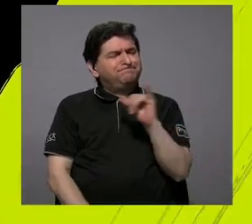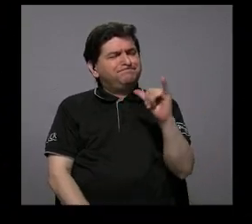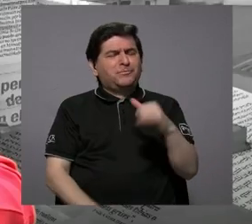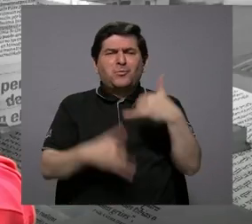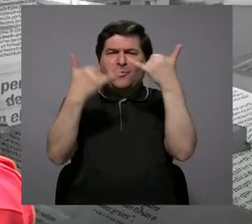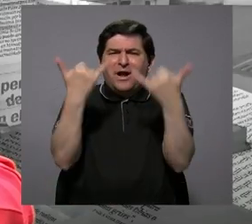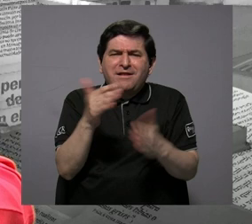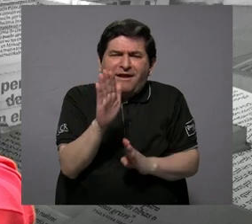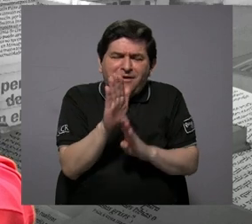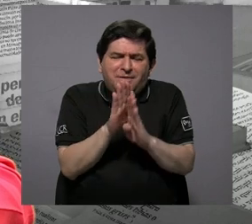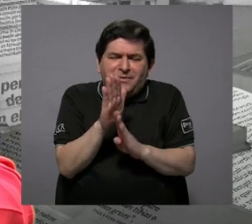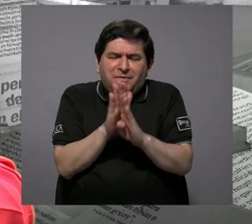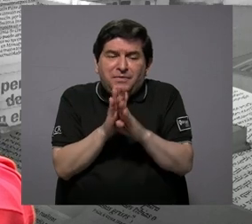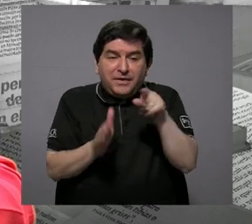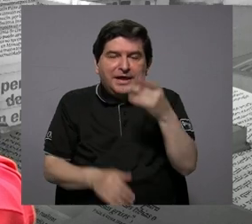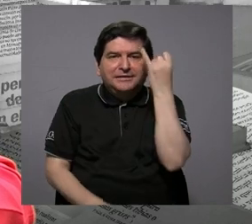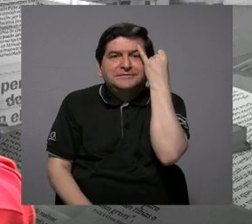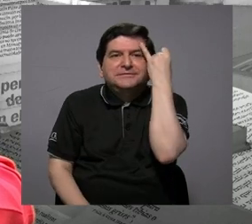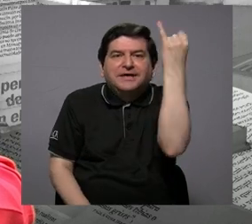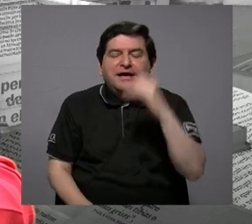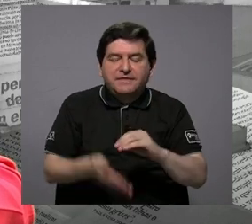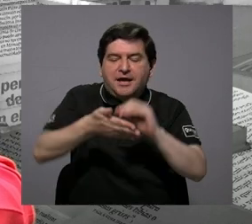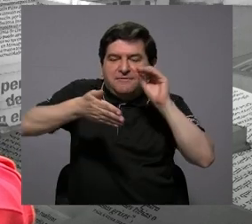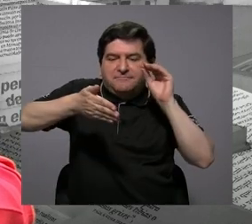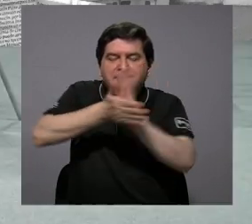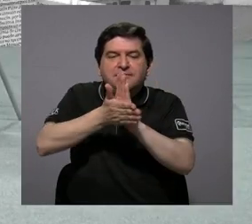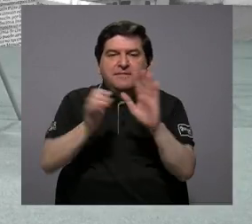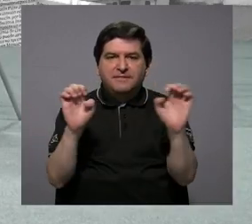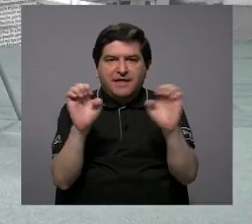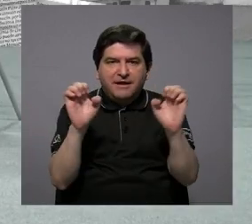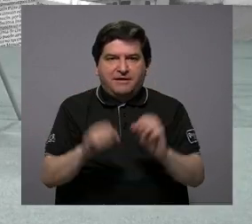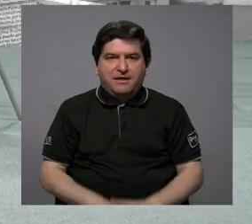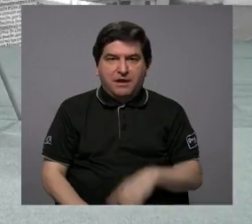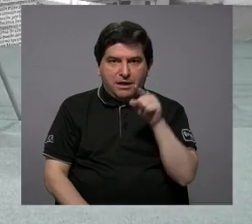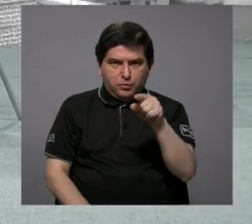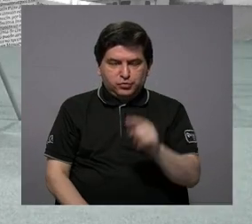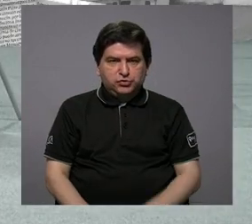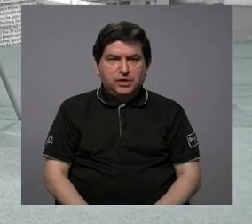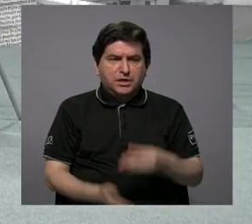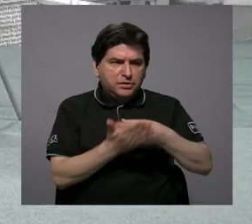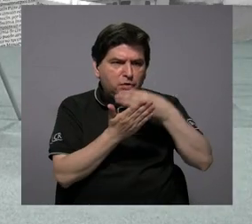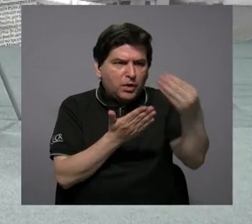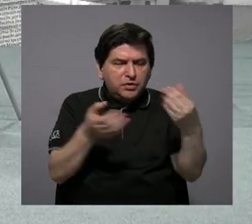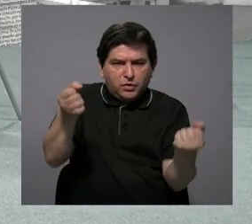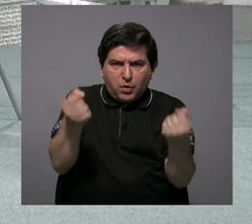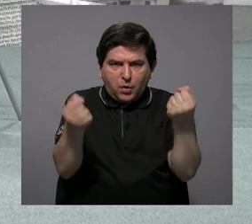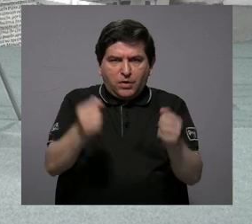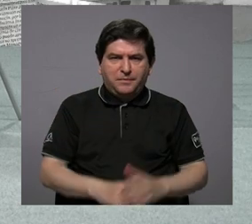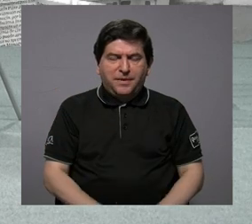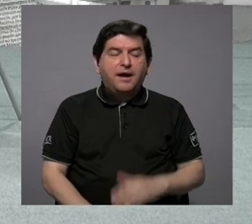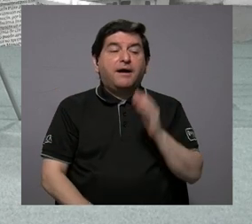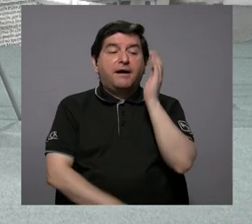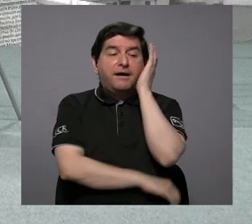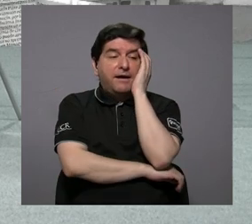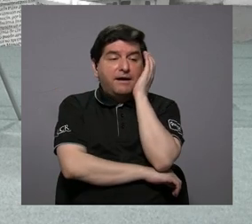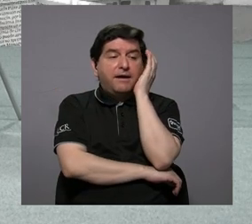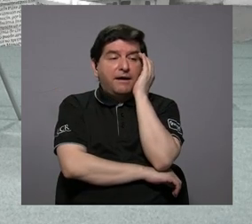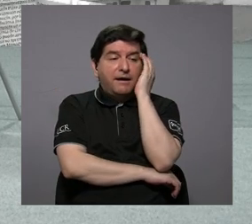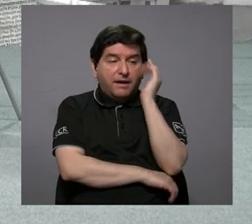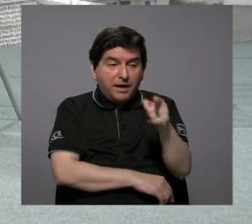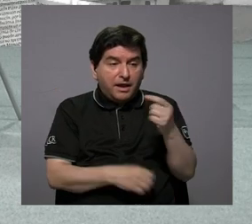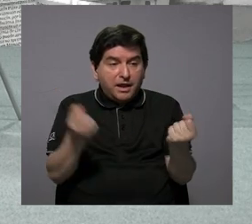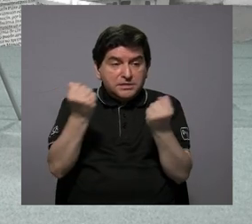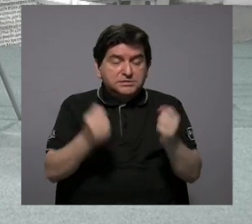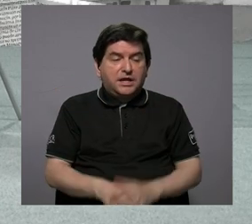han ido desarrollando estas iniciativas de etiquetado energético para que usted cuando vaya a comprar su vehículo sepa si este